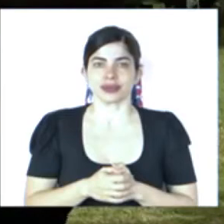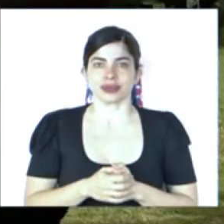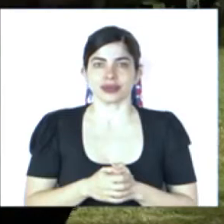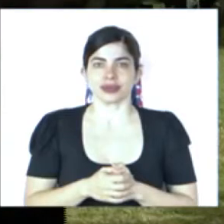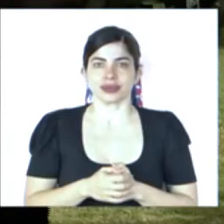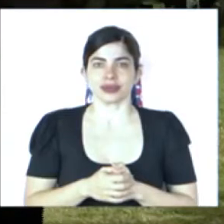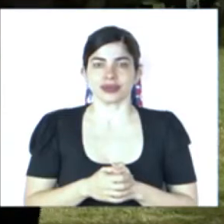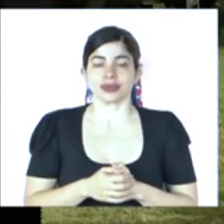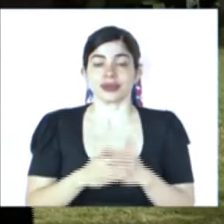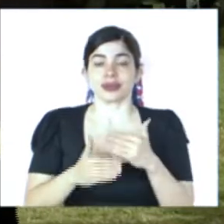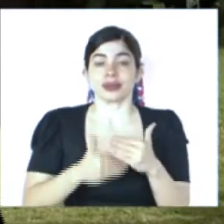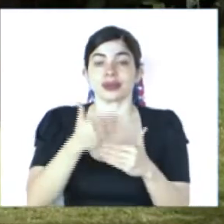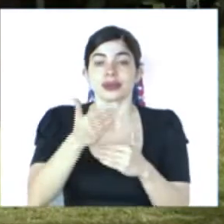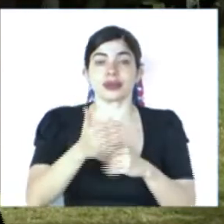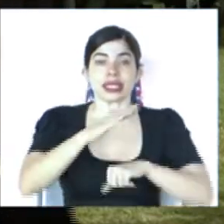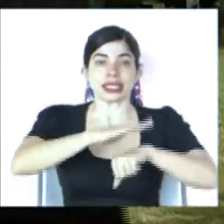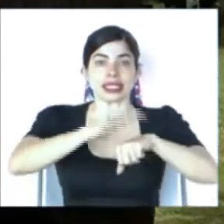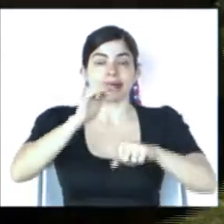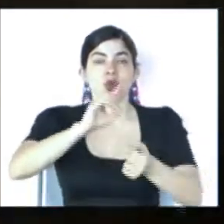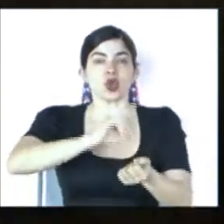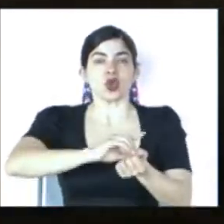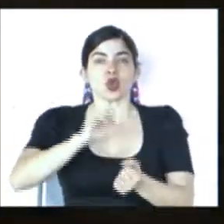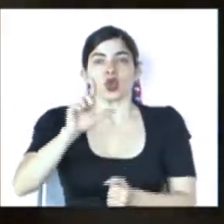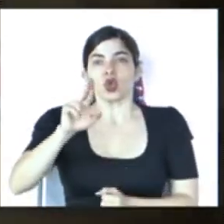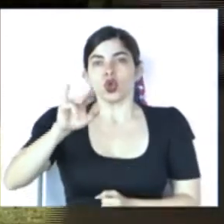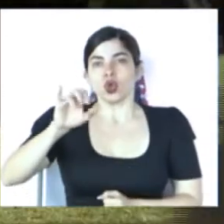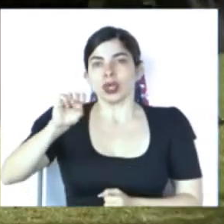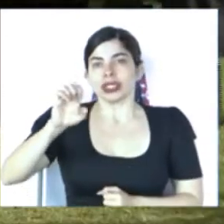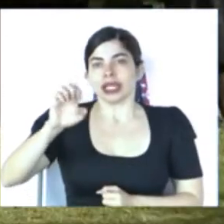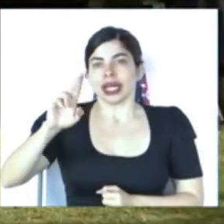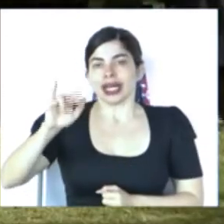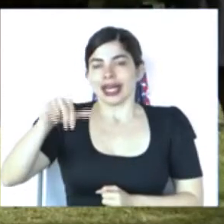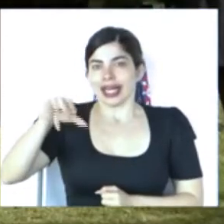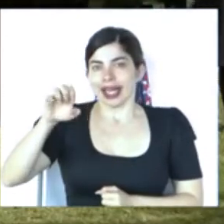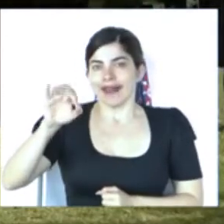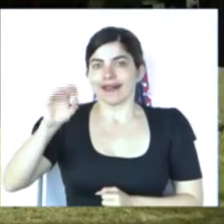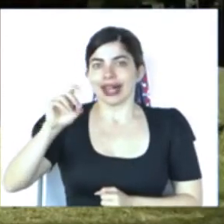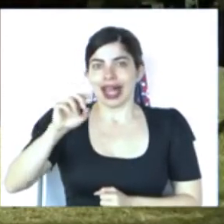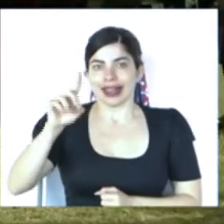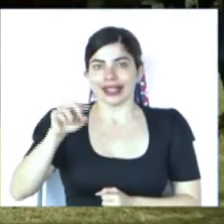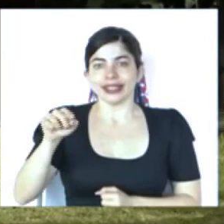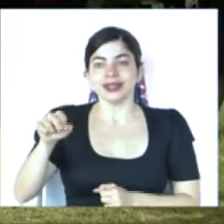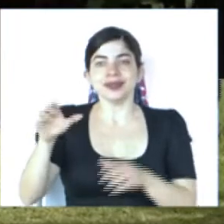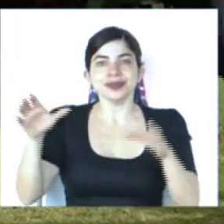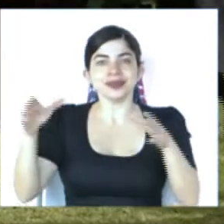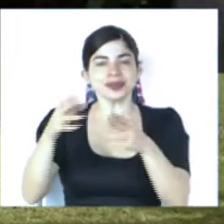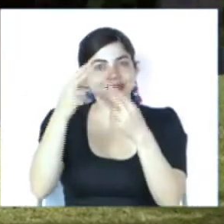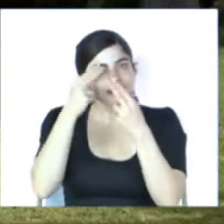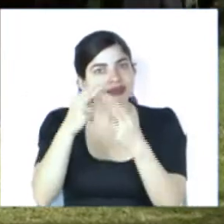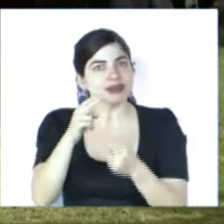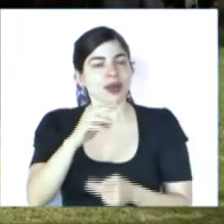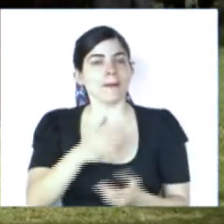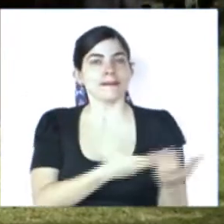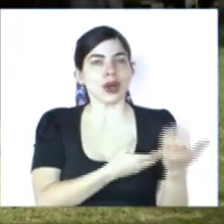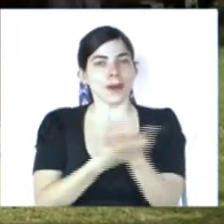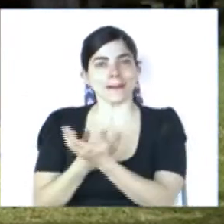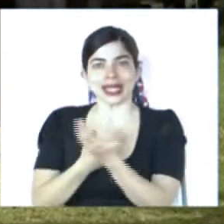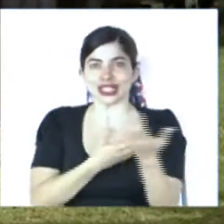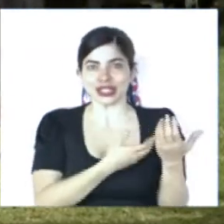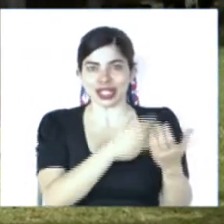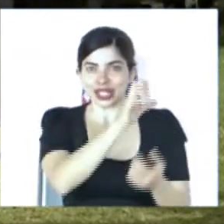de seguido llamamos al doctor Luis Enrique Fernández Rodríguez del Benemérito Cuerpo de Bomberos de Costa Rica